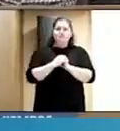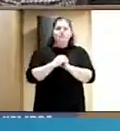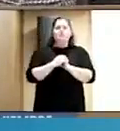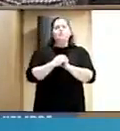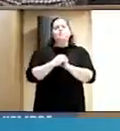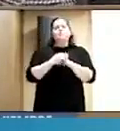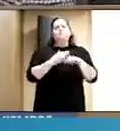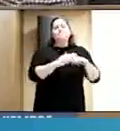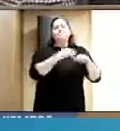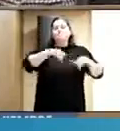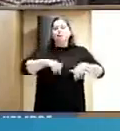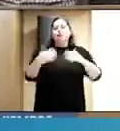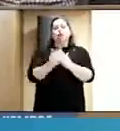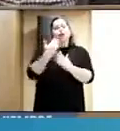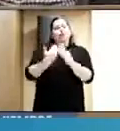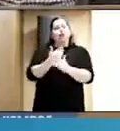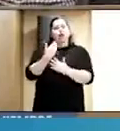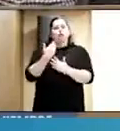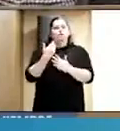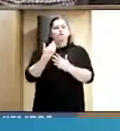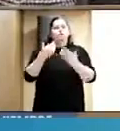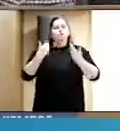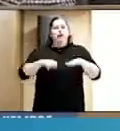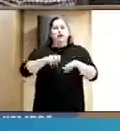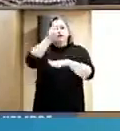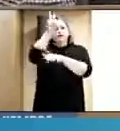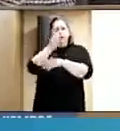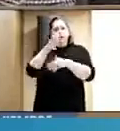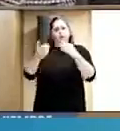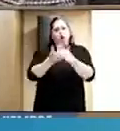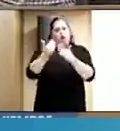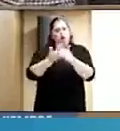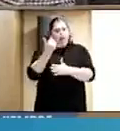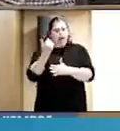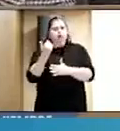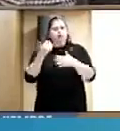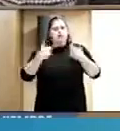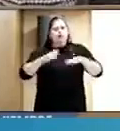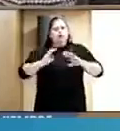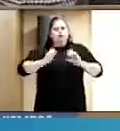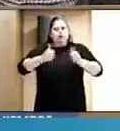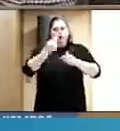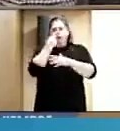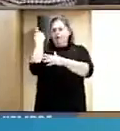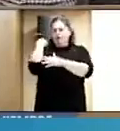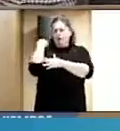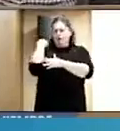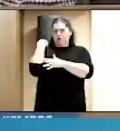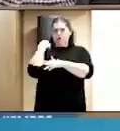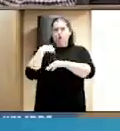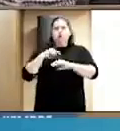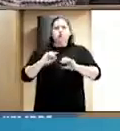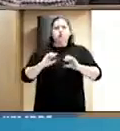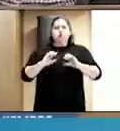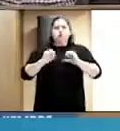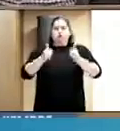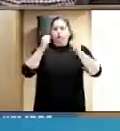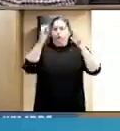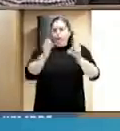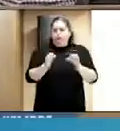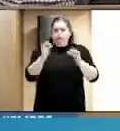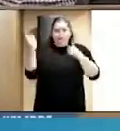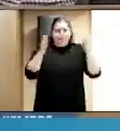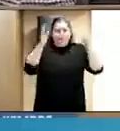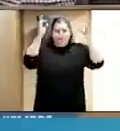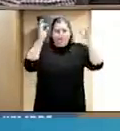Esta jornada son ya la segunda edición. Comenzamos el año pasado en plena pandemia